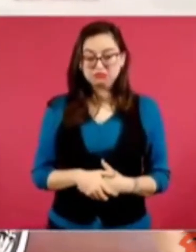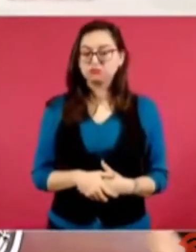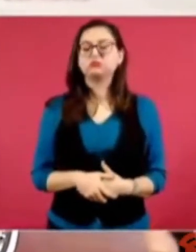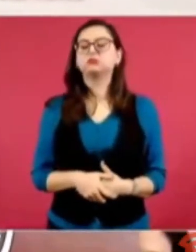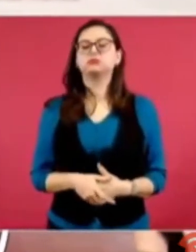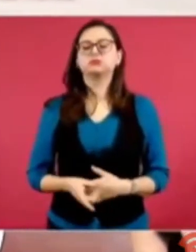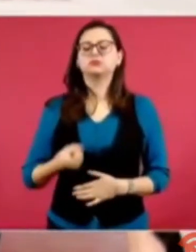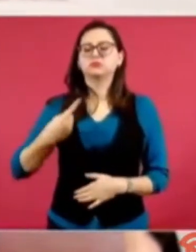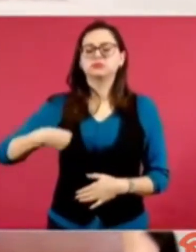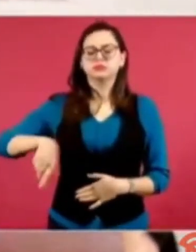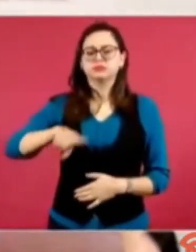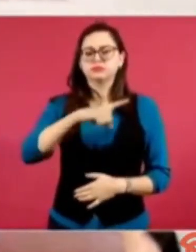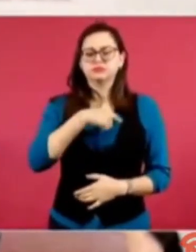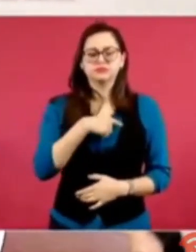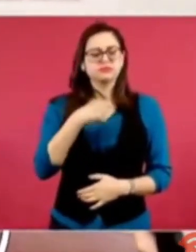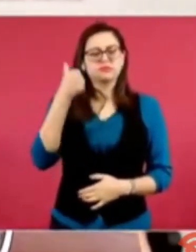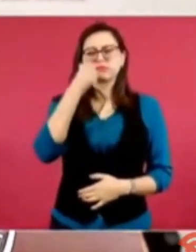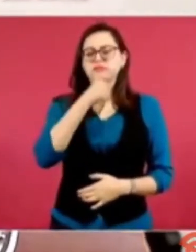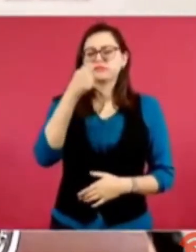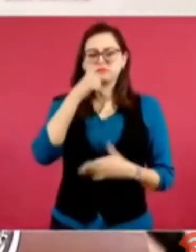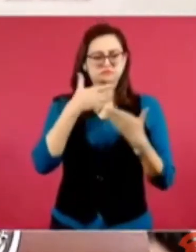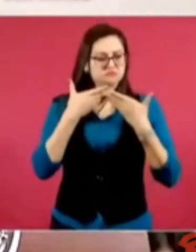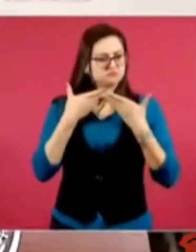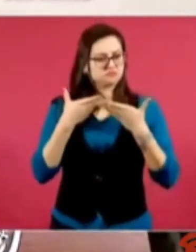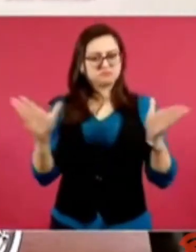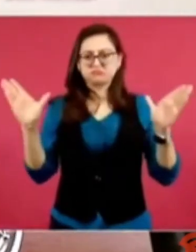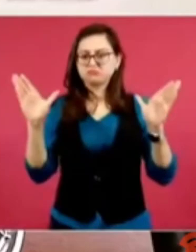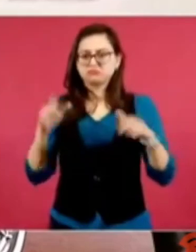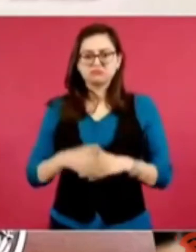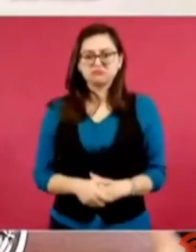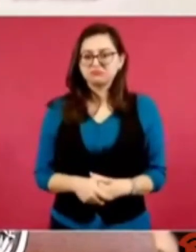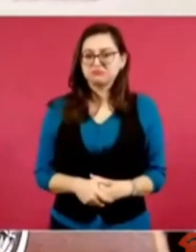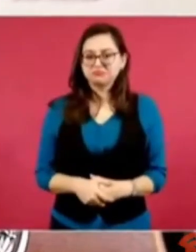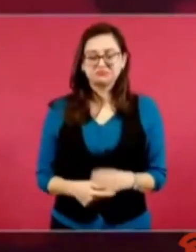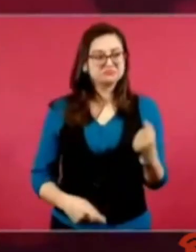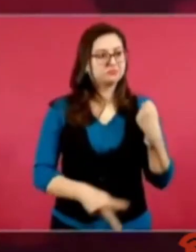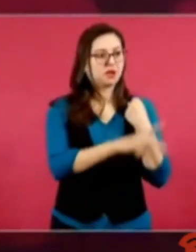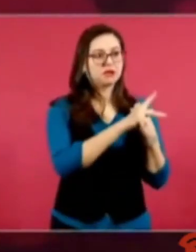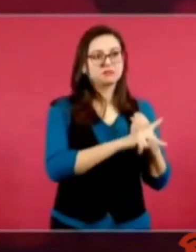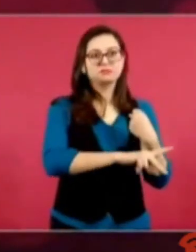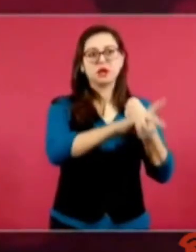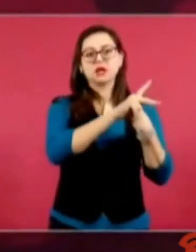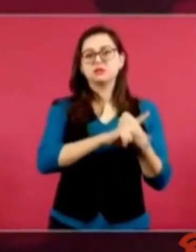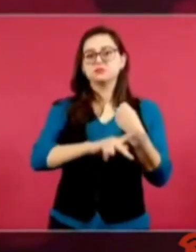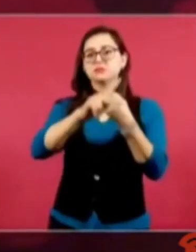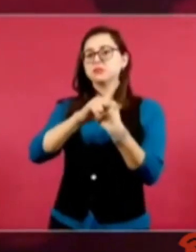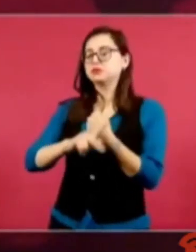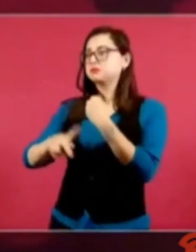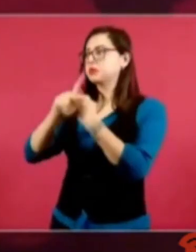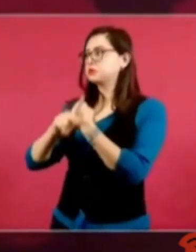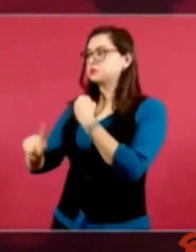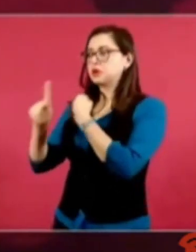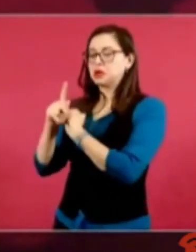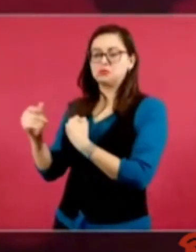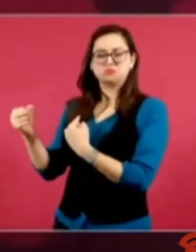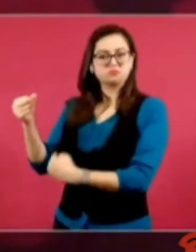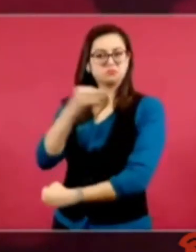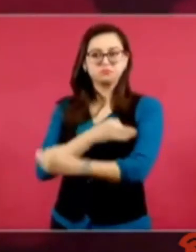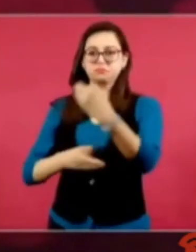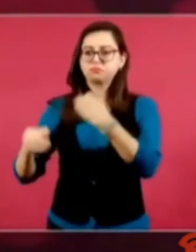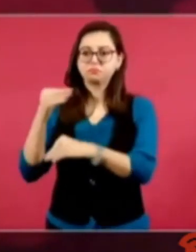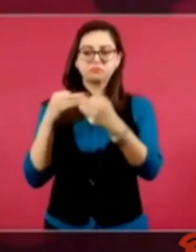diálogo con todos los gobiernos del mundo. Siempre se